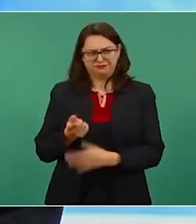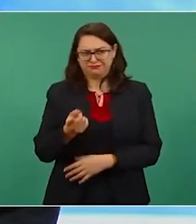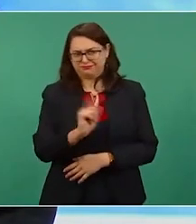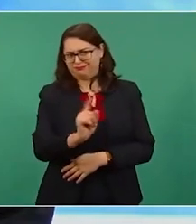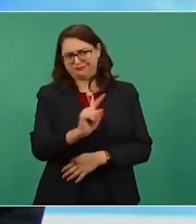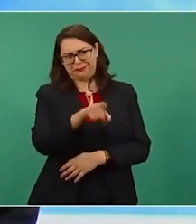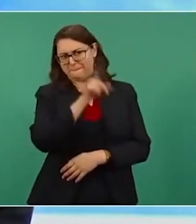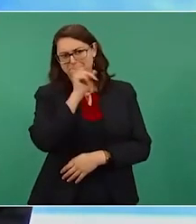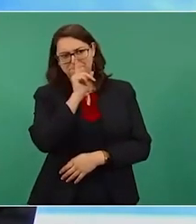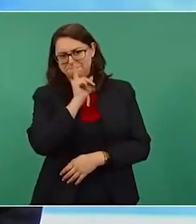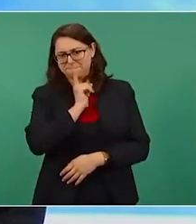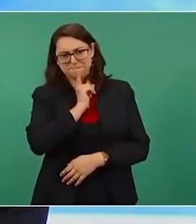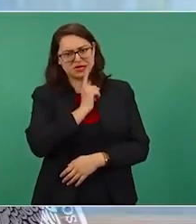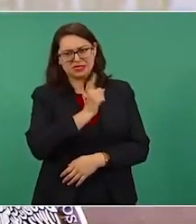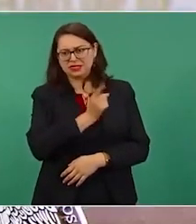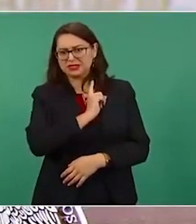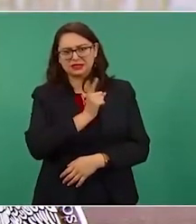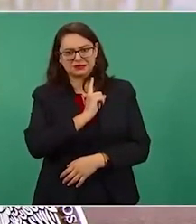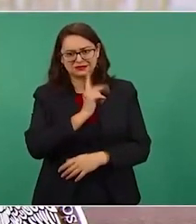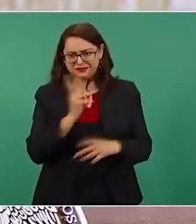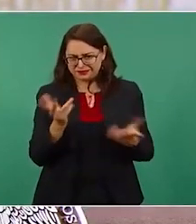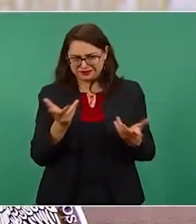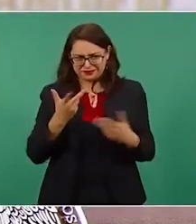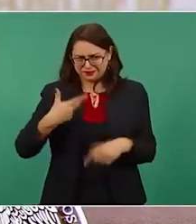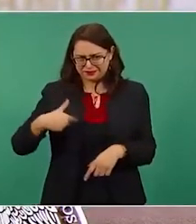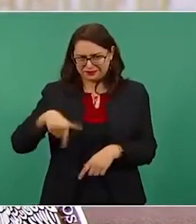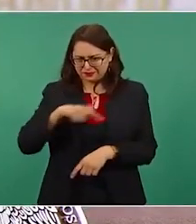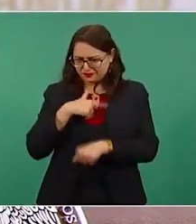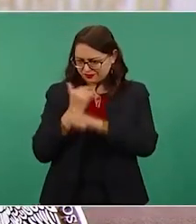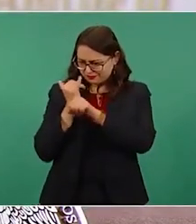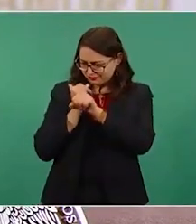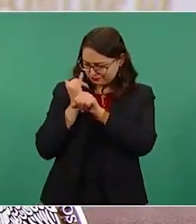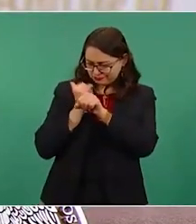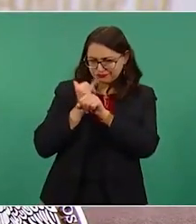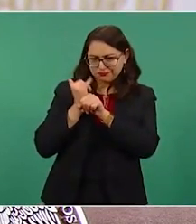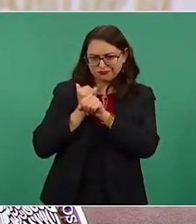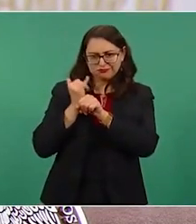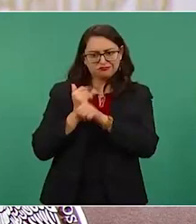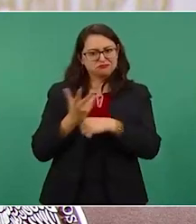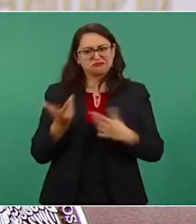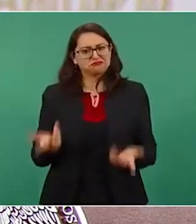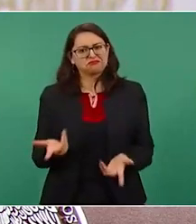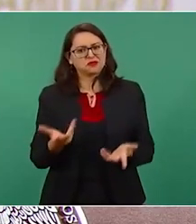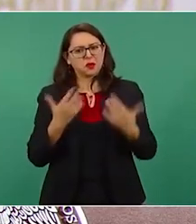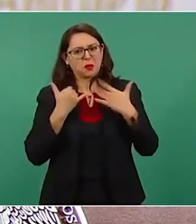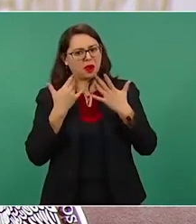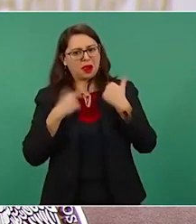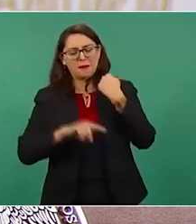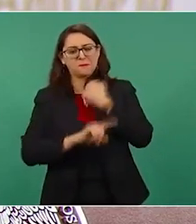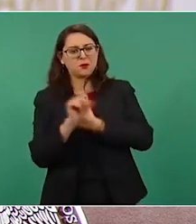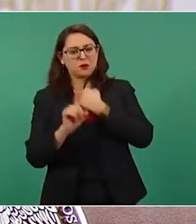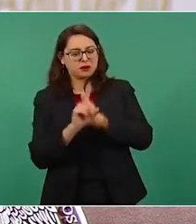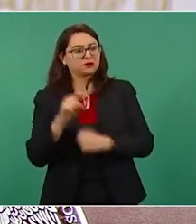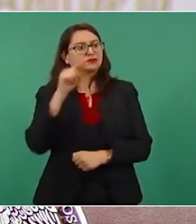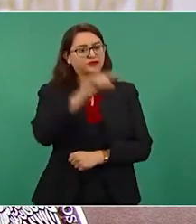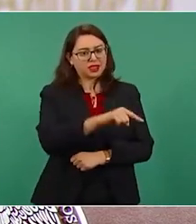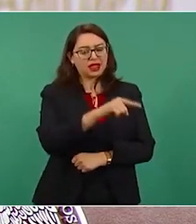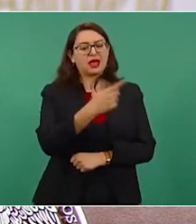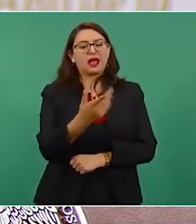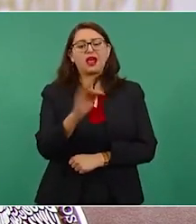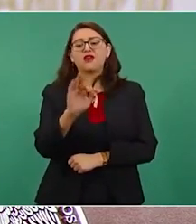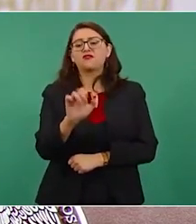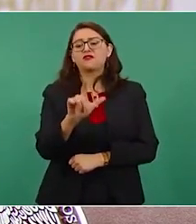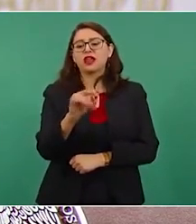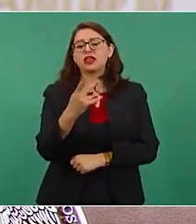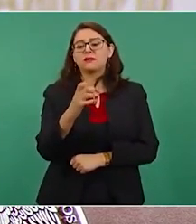información y detalló que después de un amplio análisis concluyó que será viable y más barato volar por el